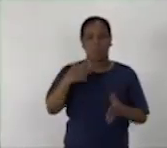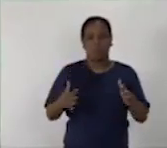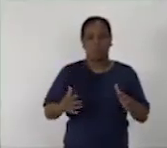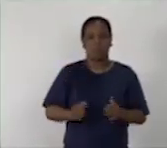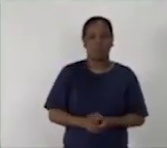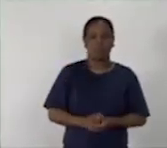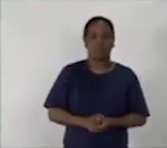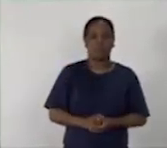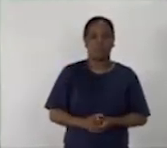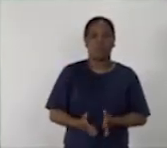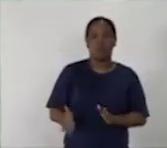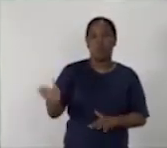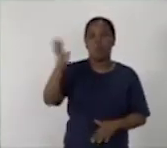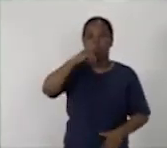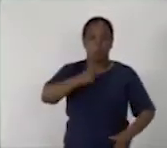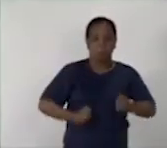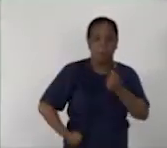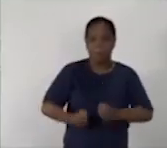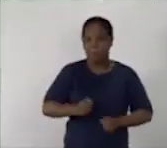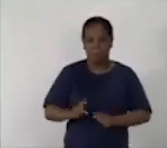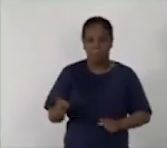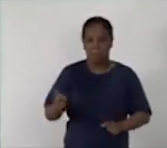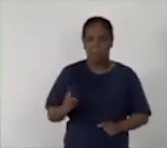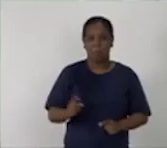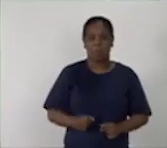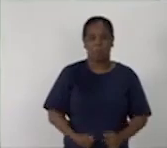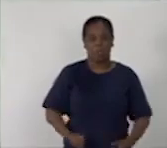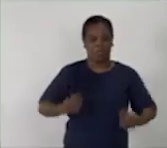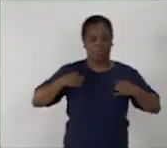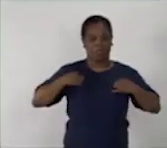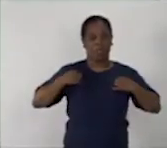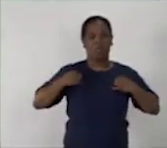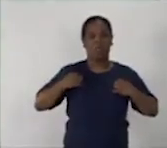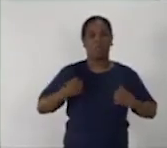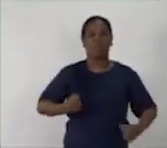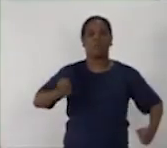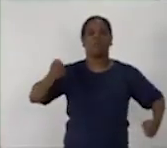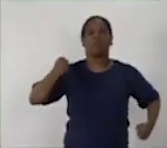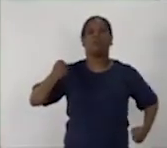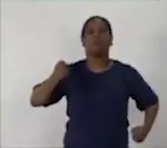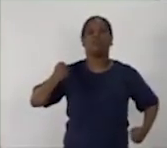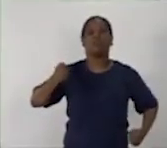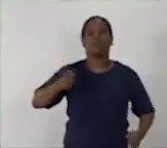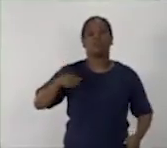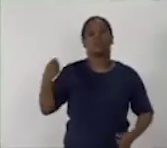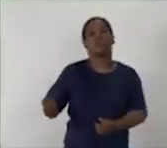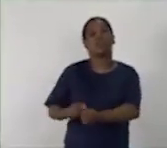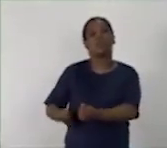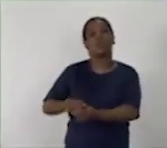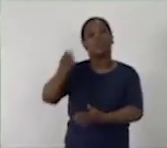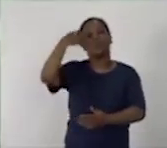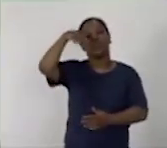No hubo quien corriera sino a ponerse el uniforme de miliciano y a buscar su arma.